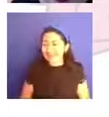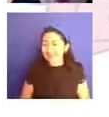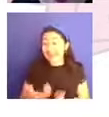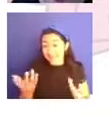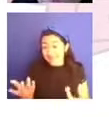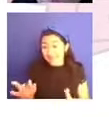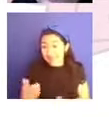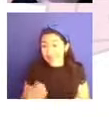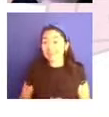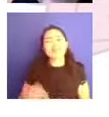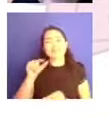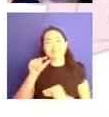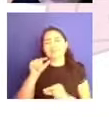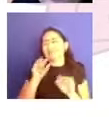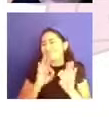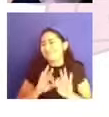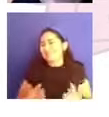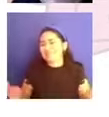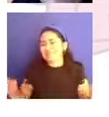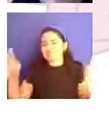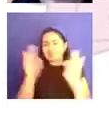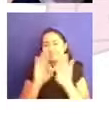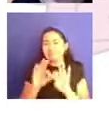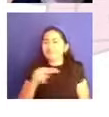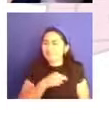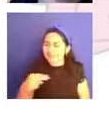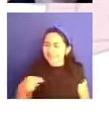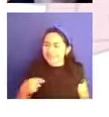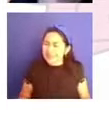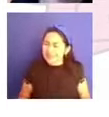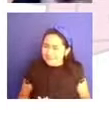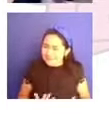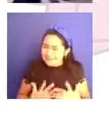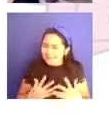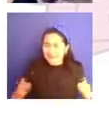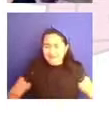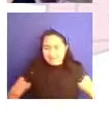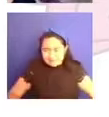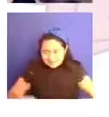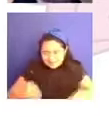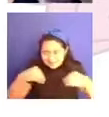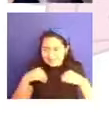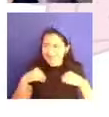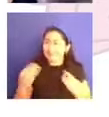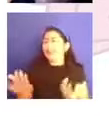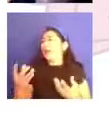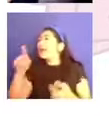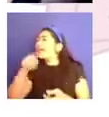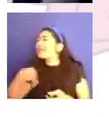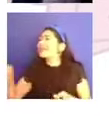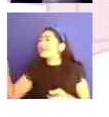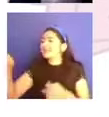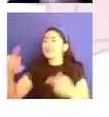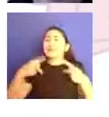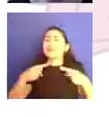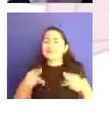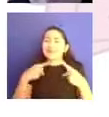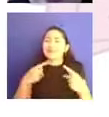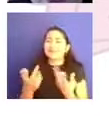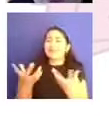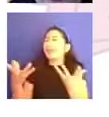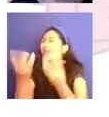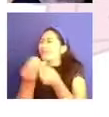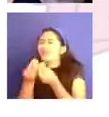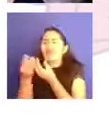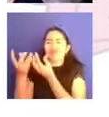muy, muy, muy importante estos elementos de seguir hablando y de seguirnos relacionando con la otra edad. Desaprender y